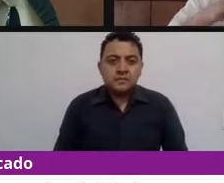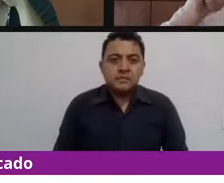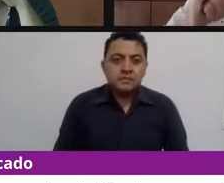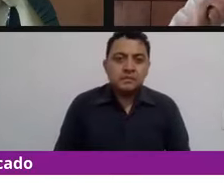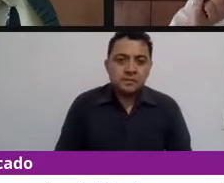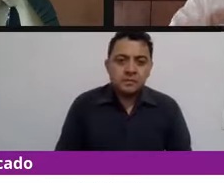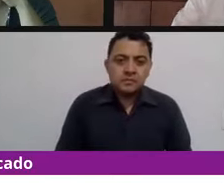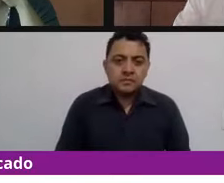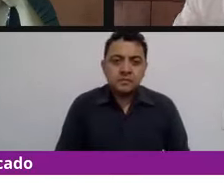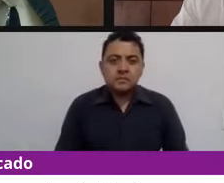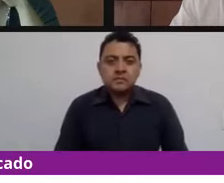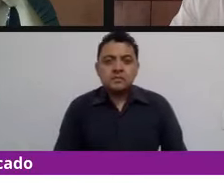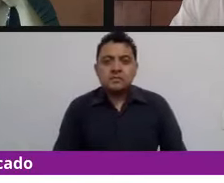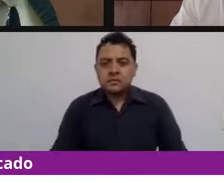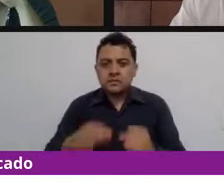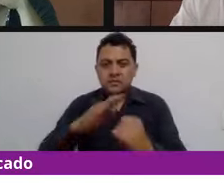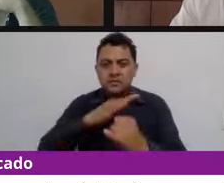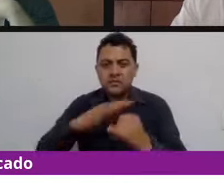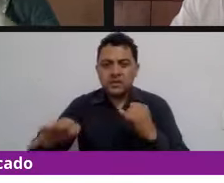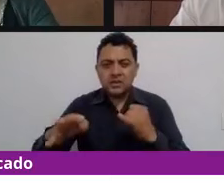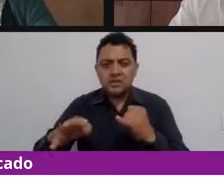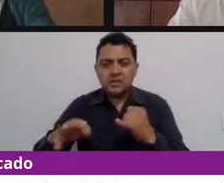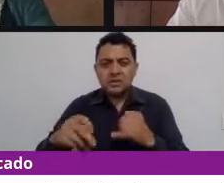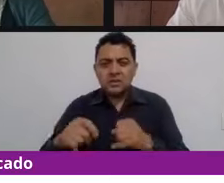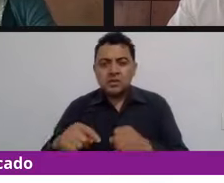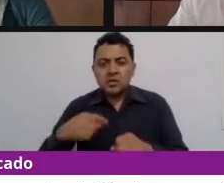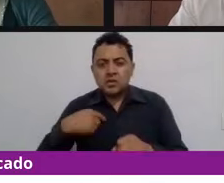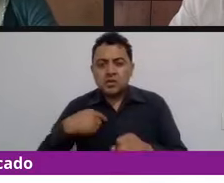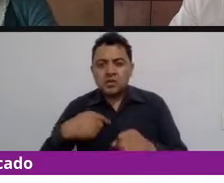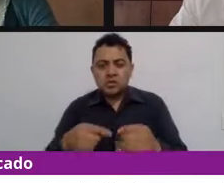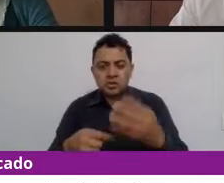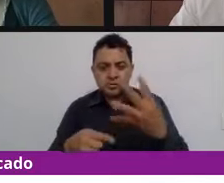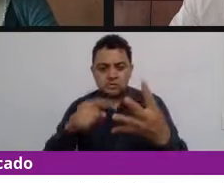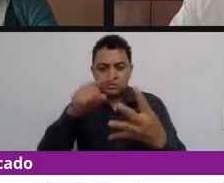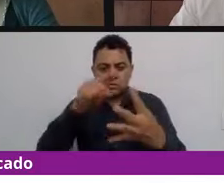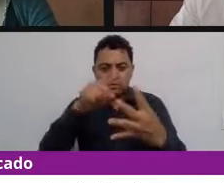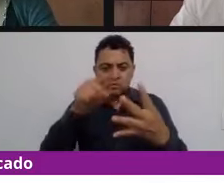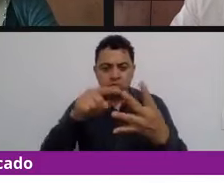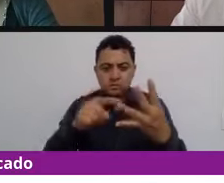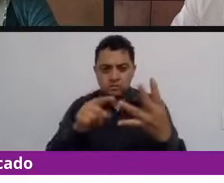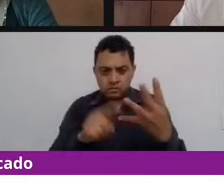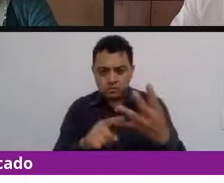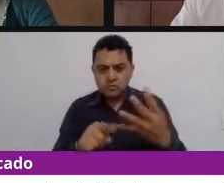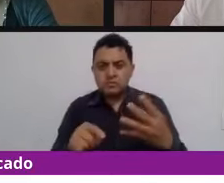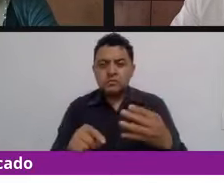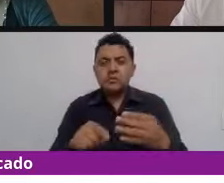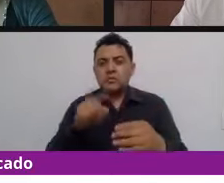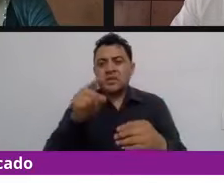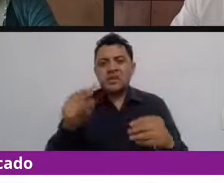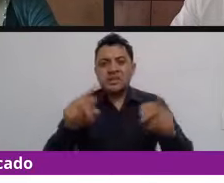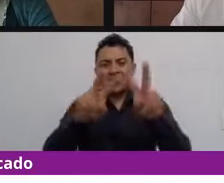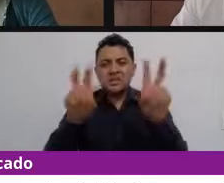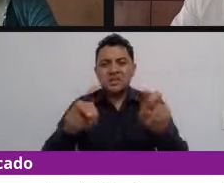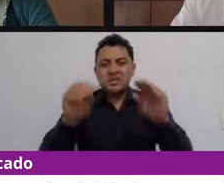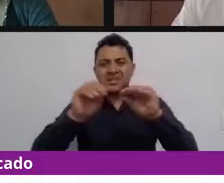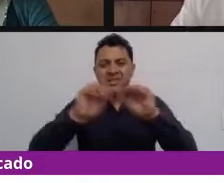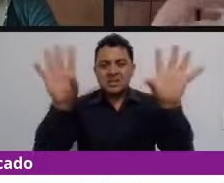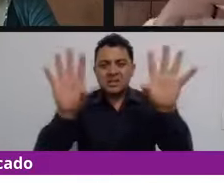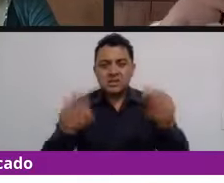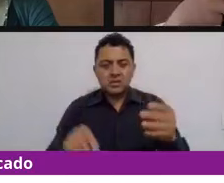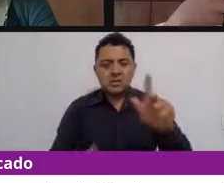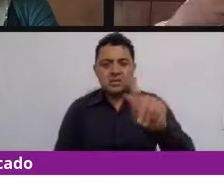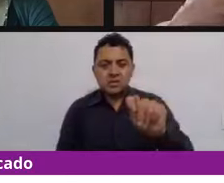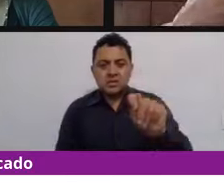han salido y finalmente si me permites te dejaré cuatro puntos para que quede claro una definición sobre el prosumer y no